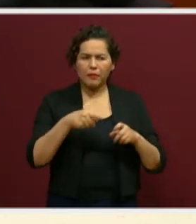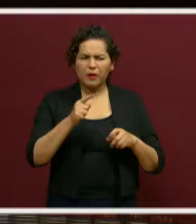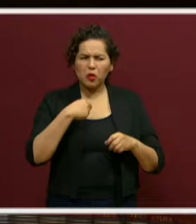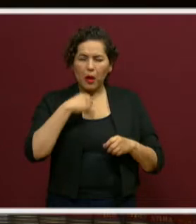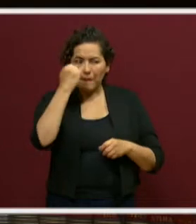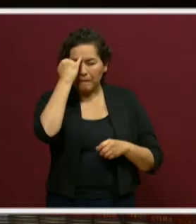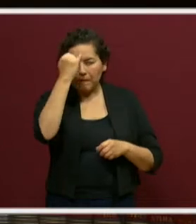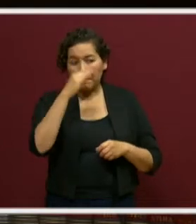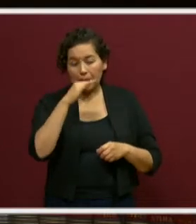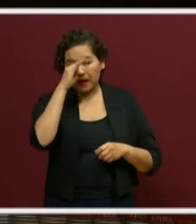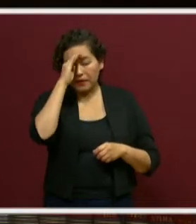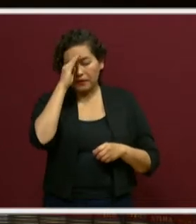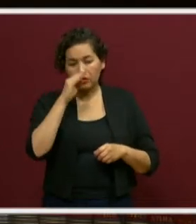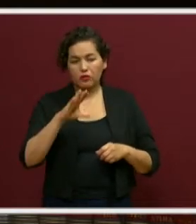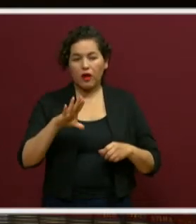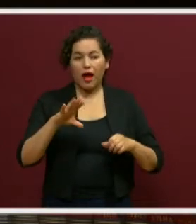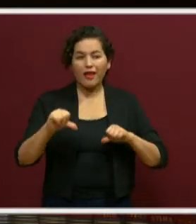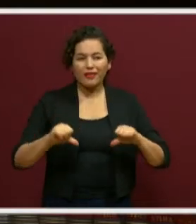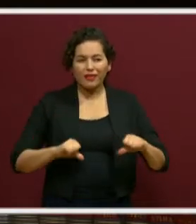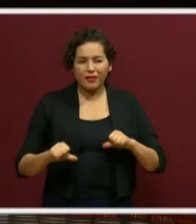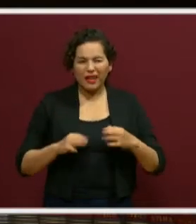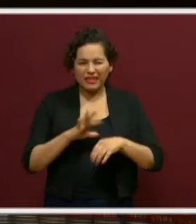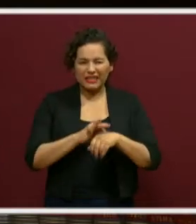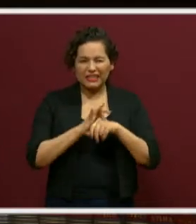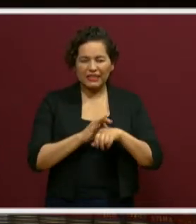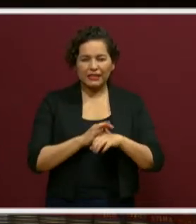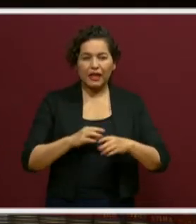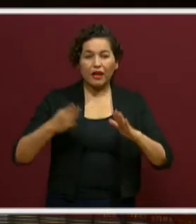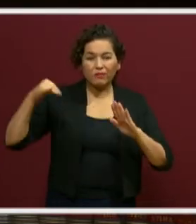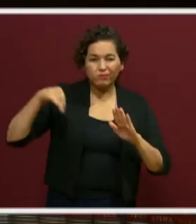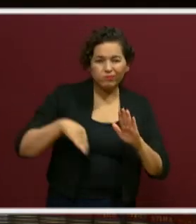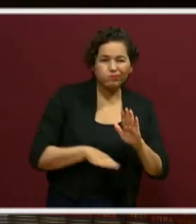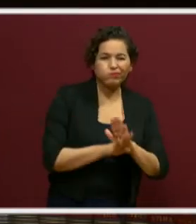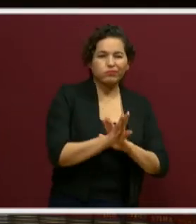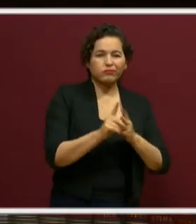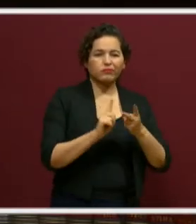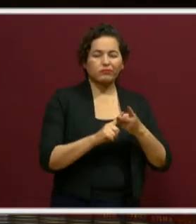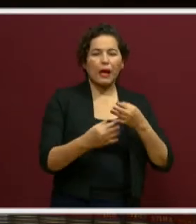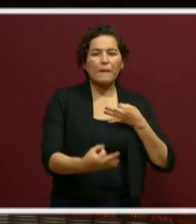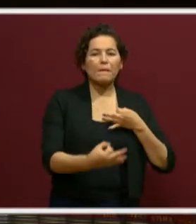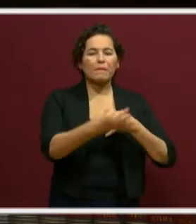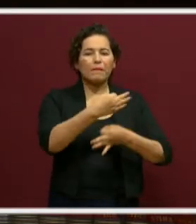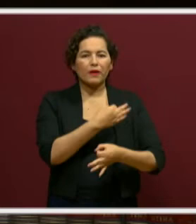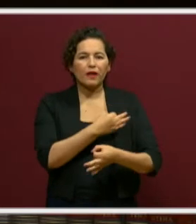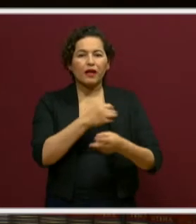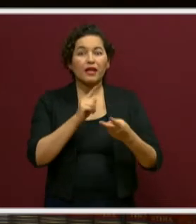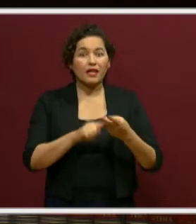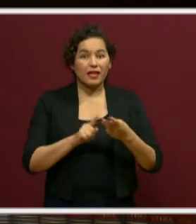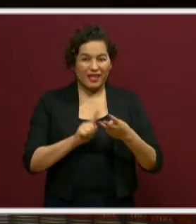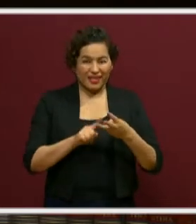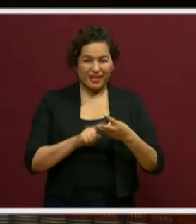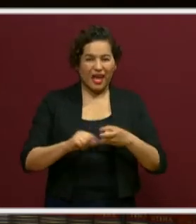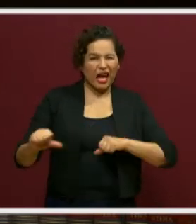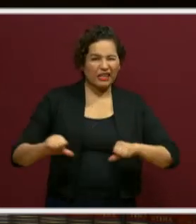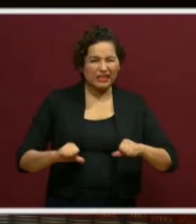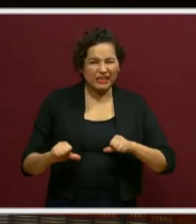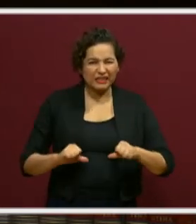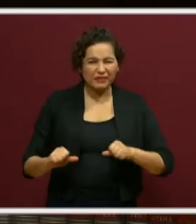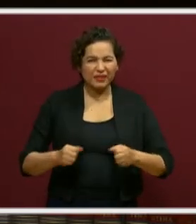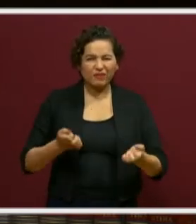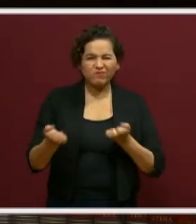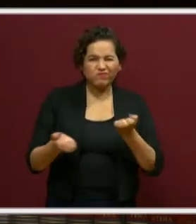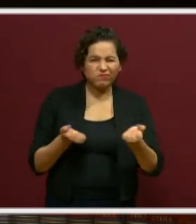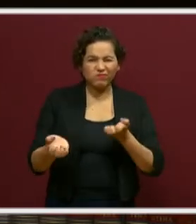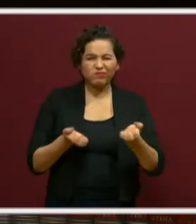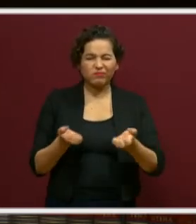Uno fue la resiliencia, el otro la empatía y la otra la activación física. Esas fueron las tres